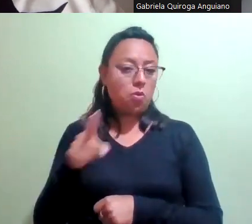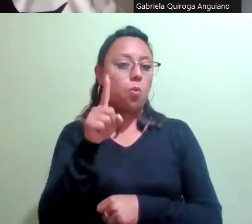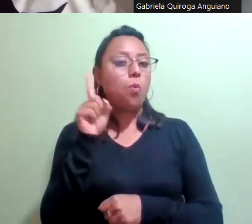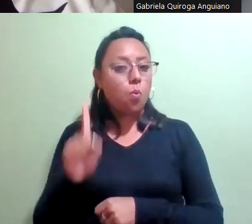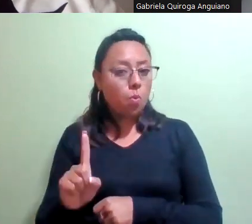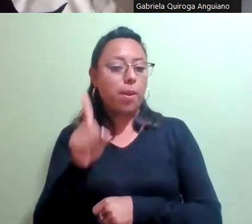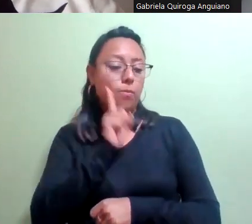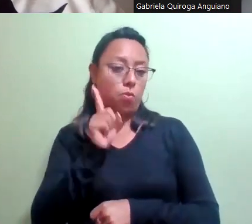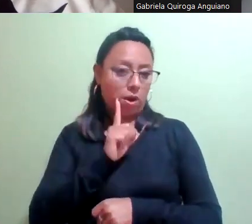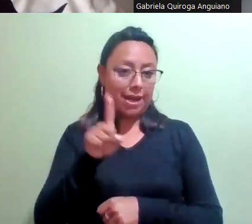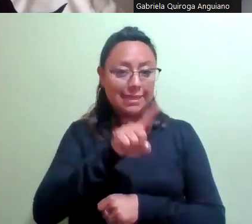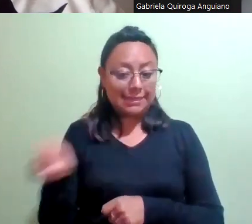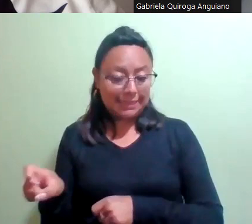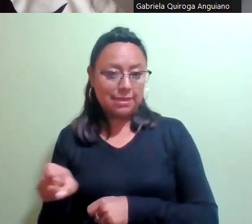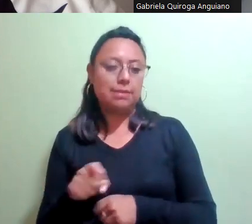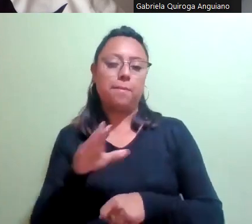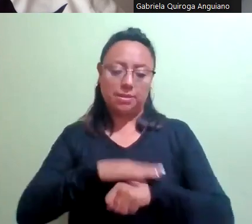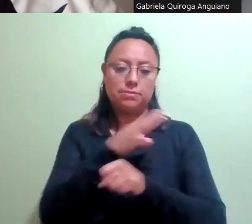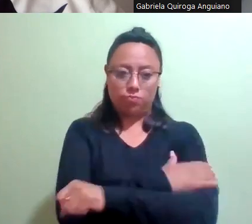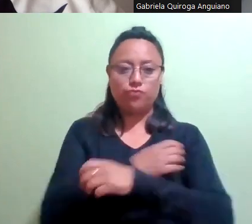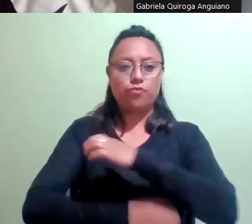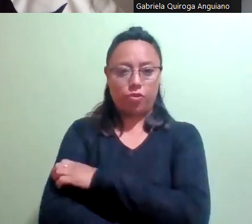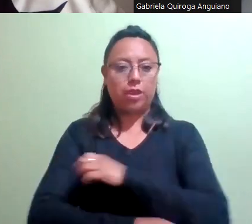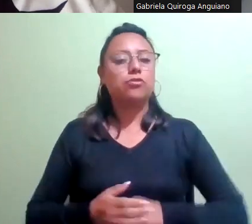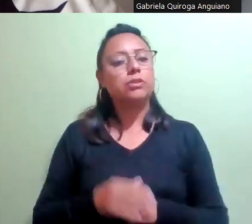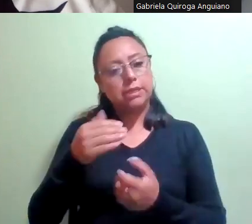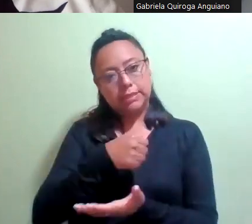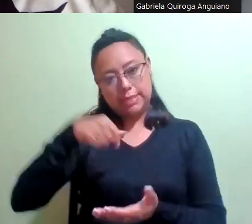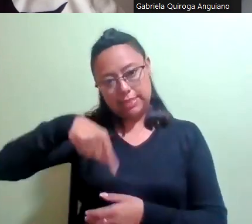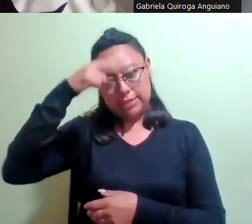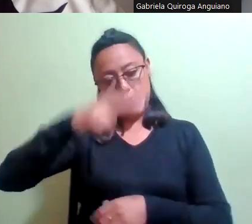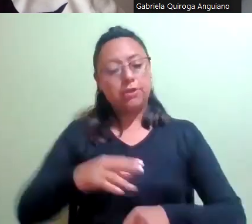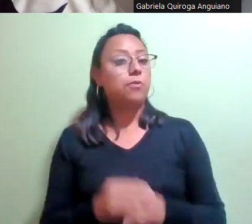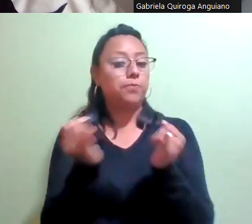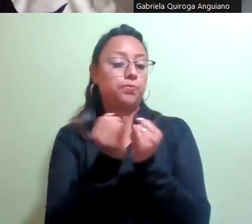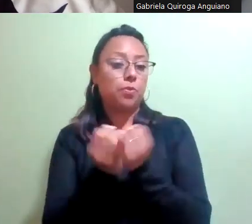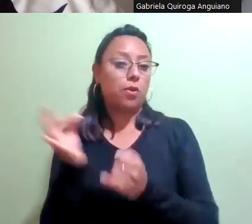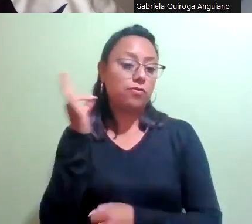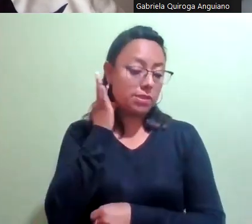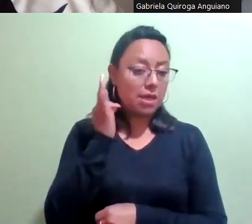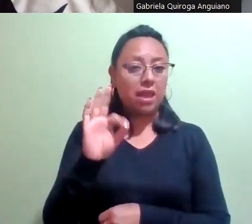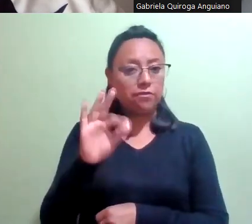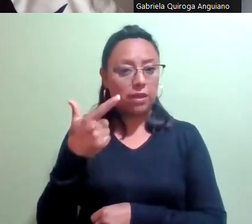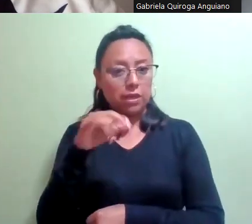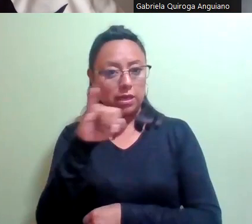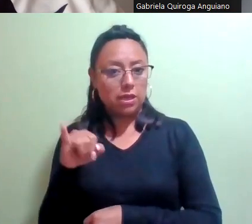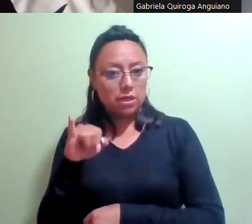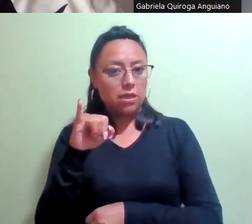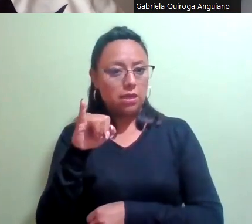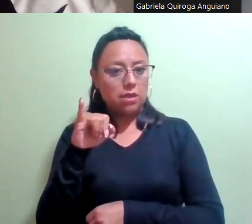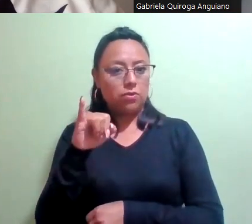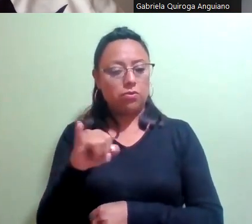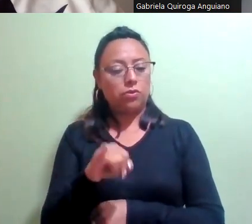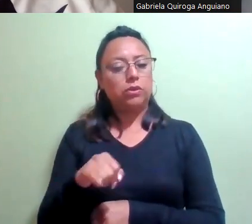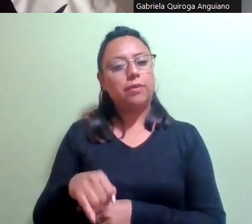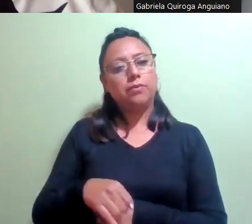Actualmente es titular de la unidad de análisis y contexto de casos de violencia de alto riesgo de la Fiscalía General de Justicia del Estado de Sonora en